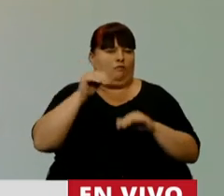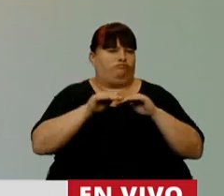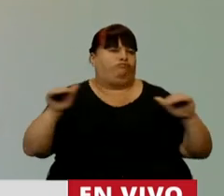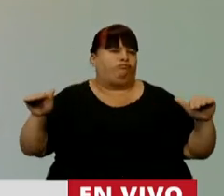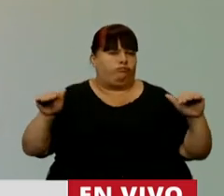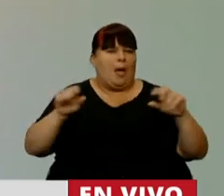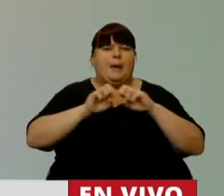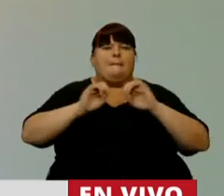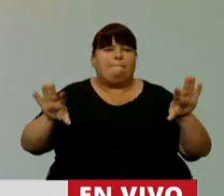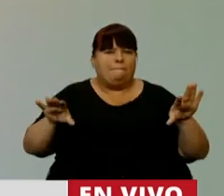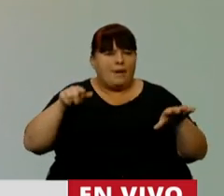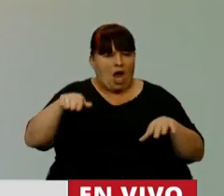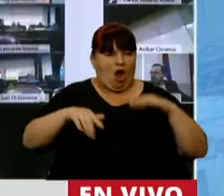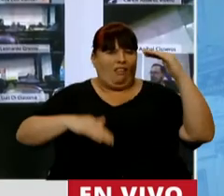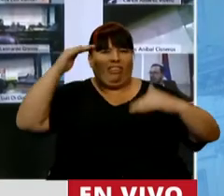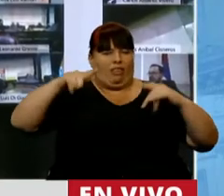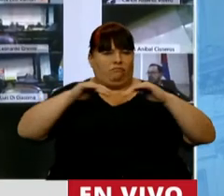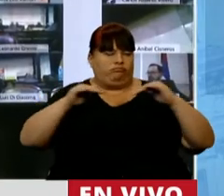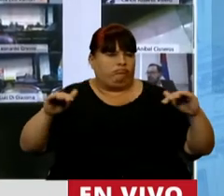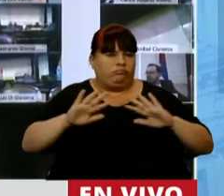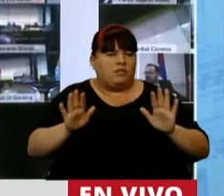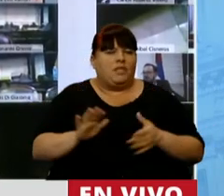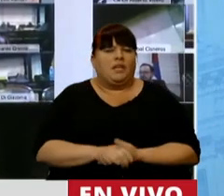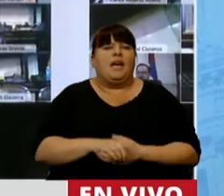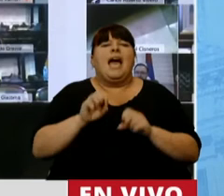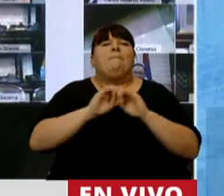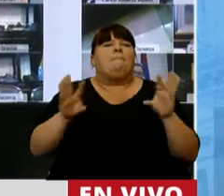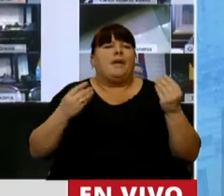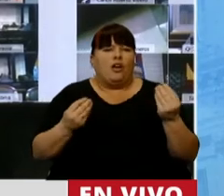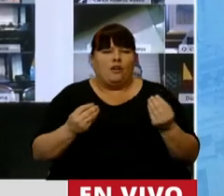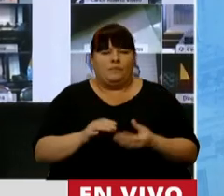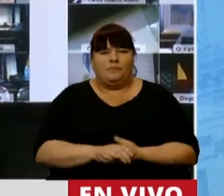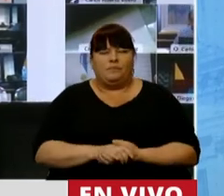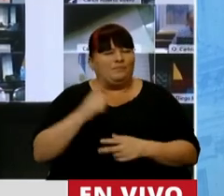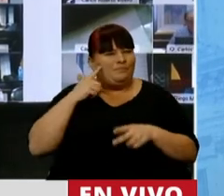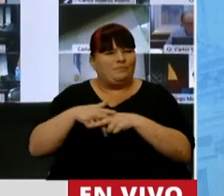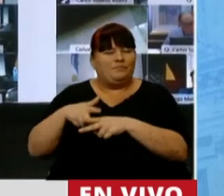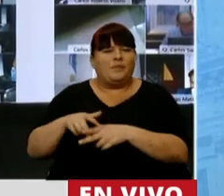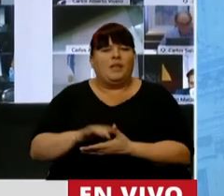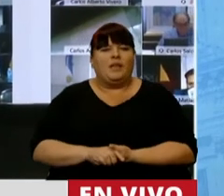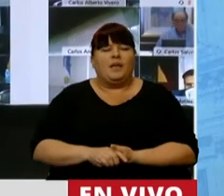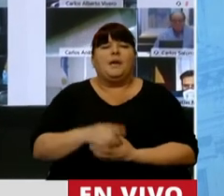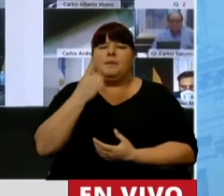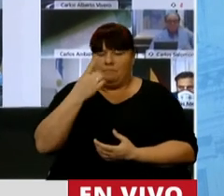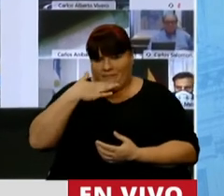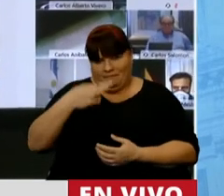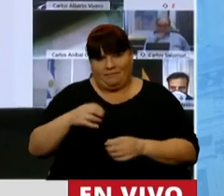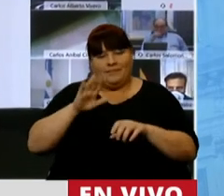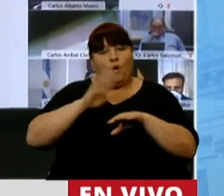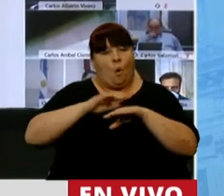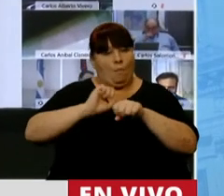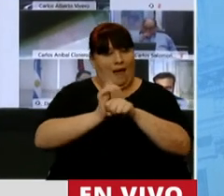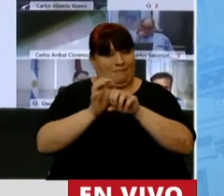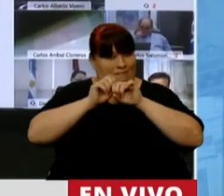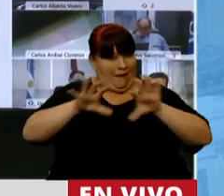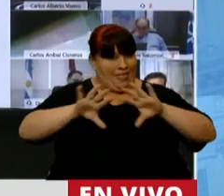Ha habido un agravamiento de las variables y ha habido un agravamiento del presupuesto. En primer lugar, está claro que la pandemia,